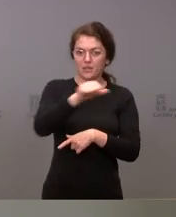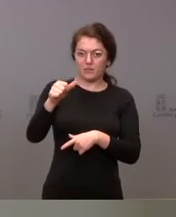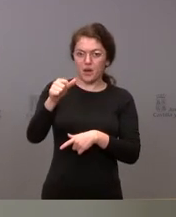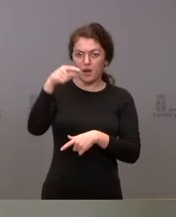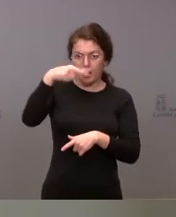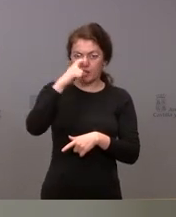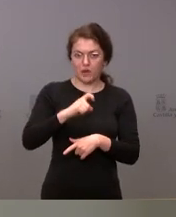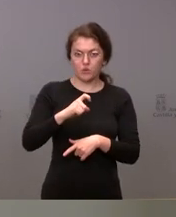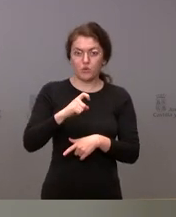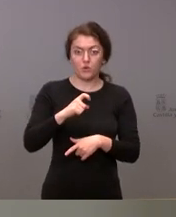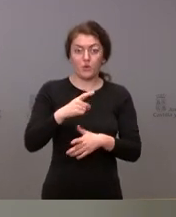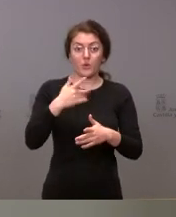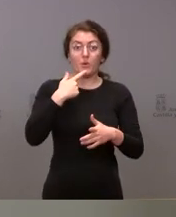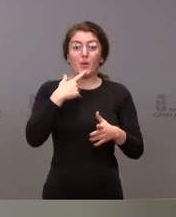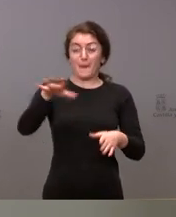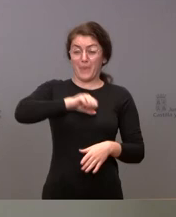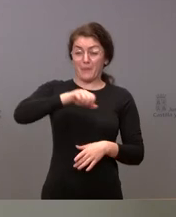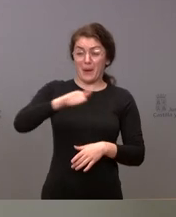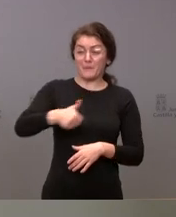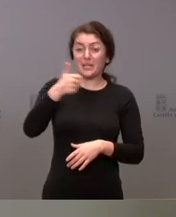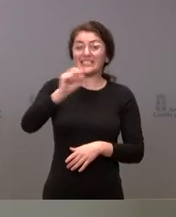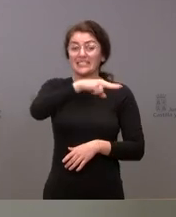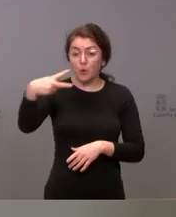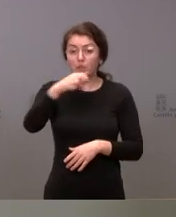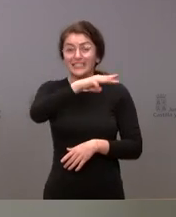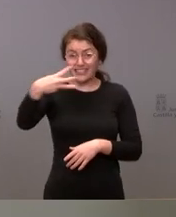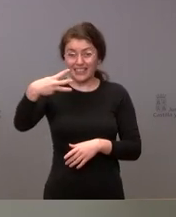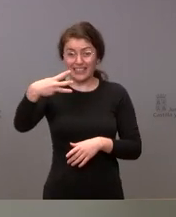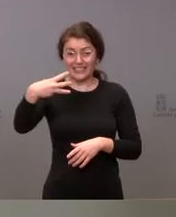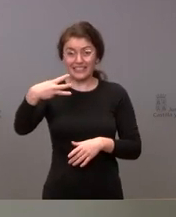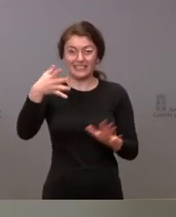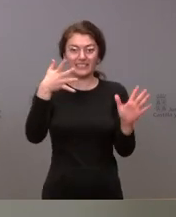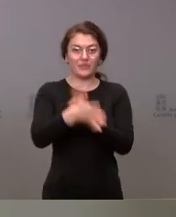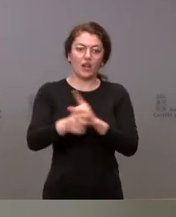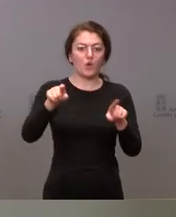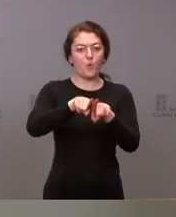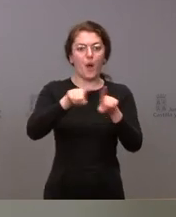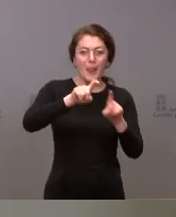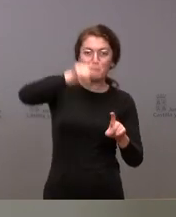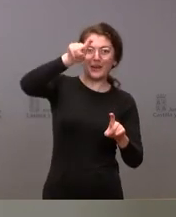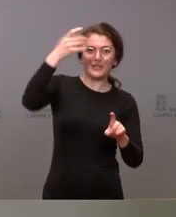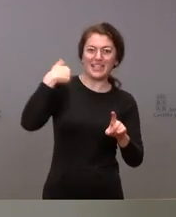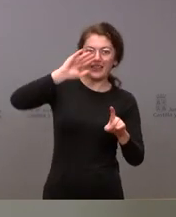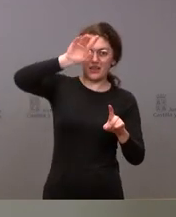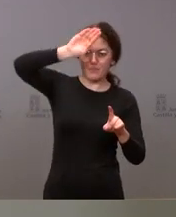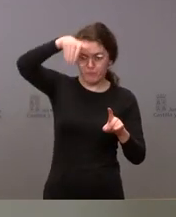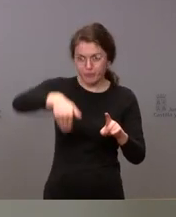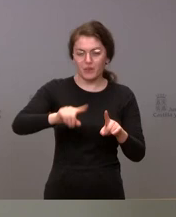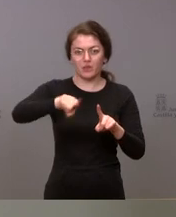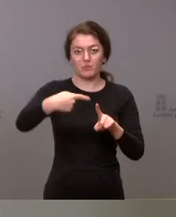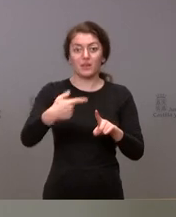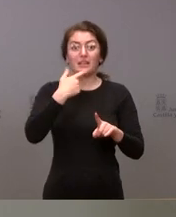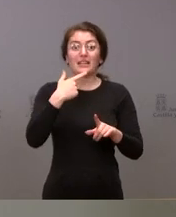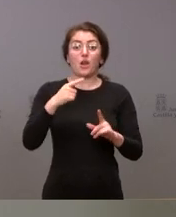número de casos se ha producido entre la segunda y la tercera semana, es decir, lo que se llama el pico de la curva, y el de hospitalizaciones, el pico se está